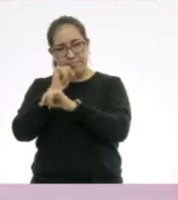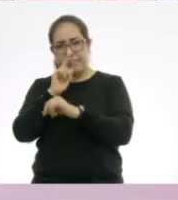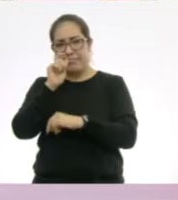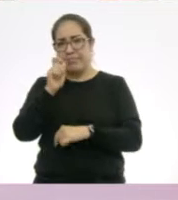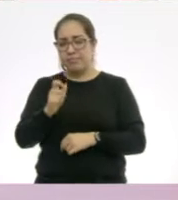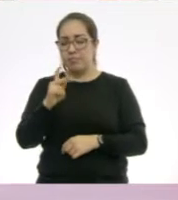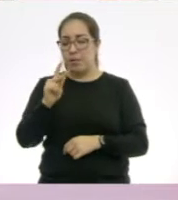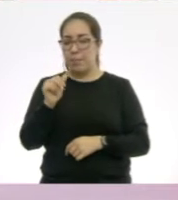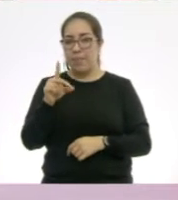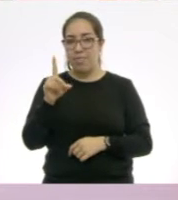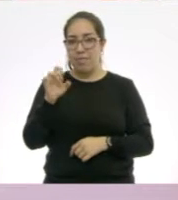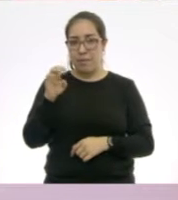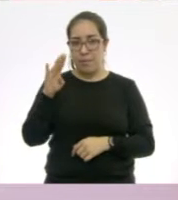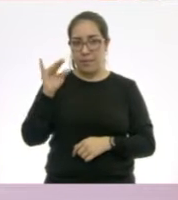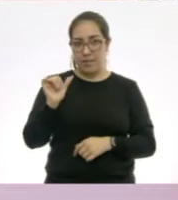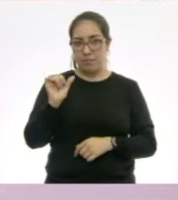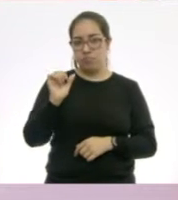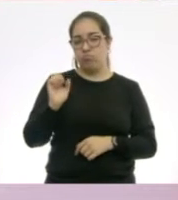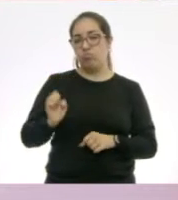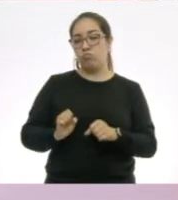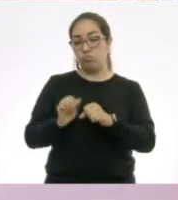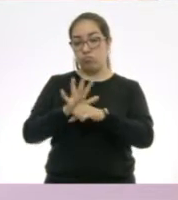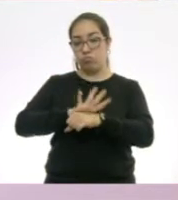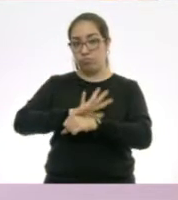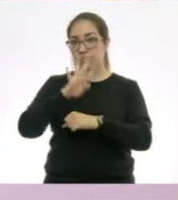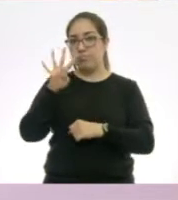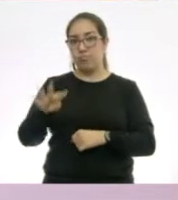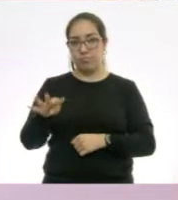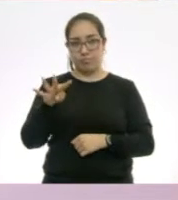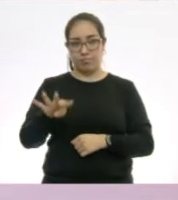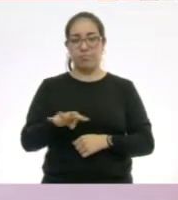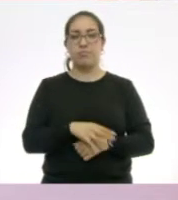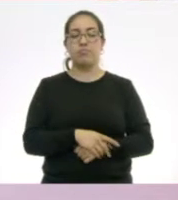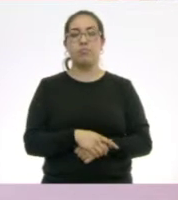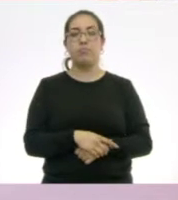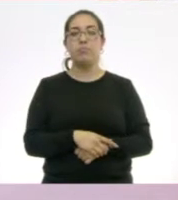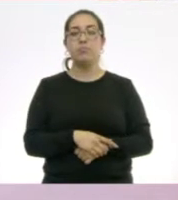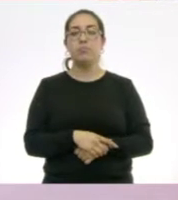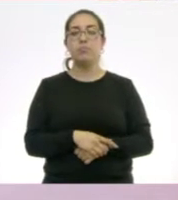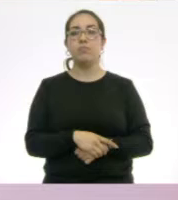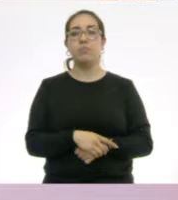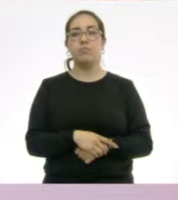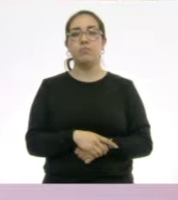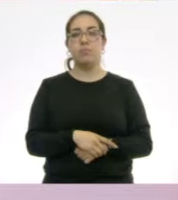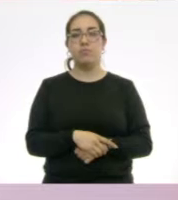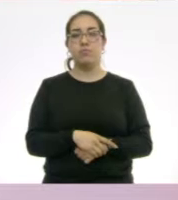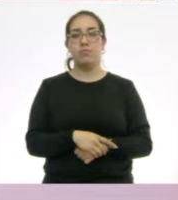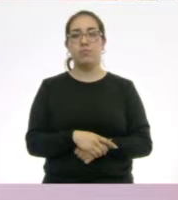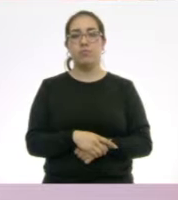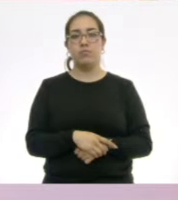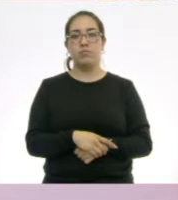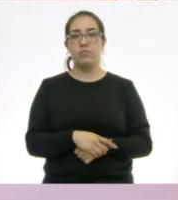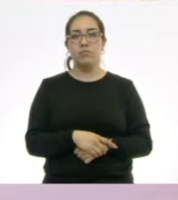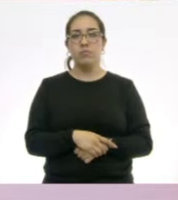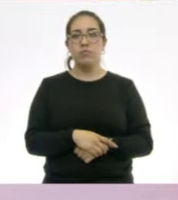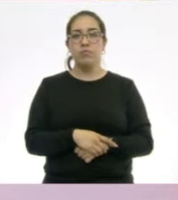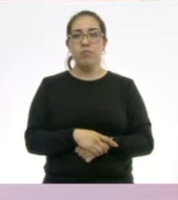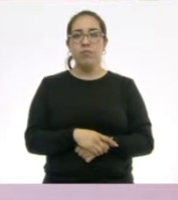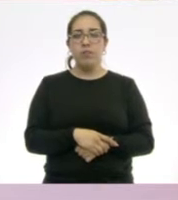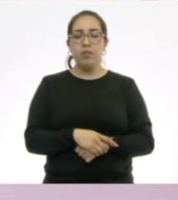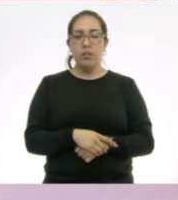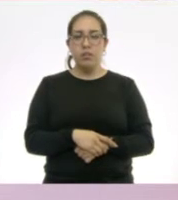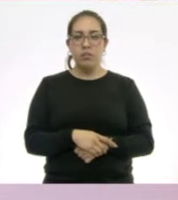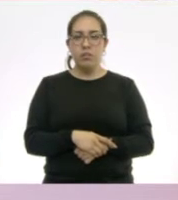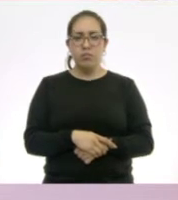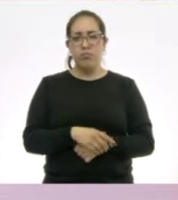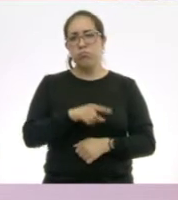la pandemia por COVID-19. También él, yo noto que le hace falta, estos